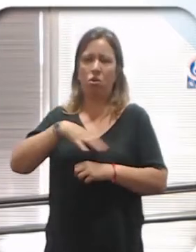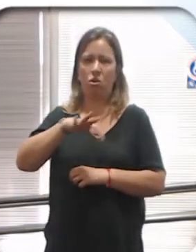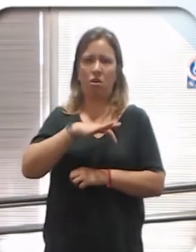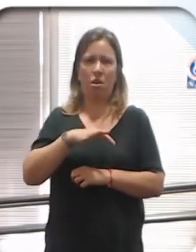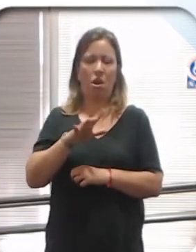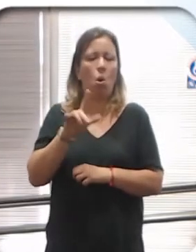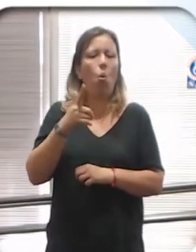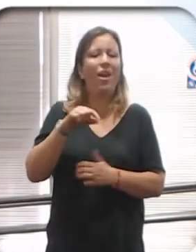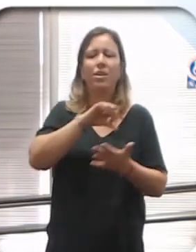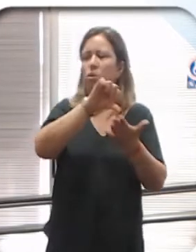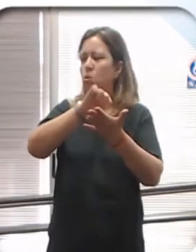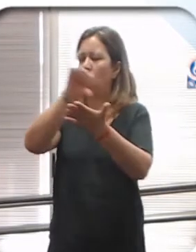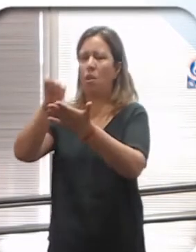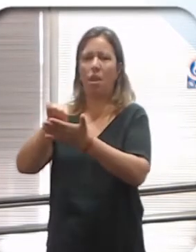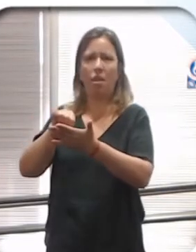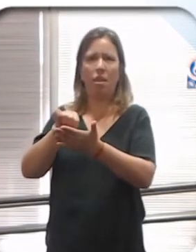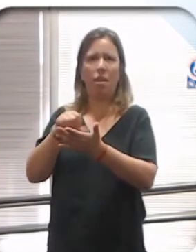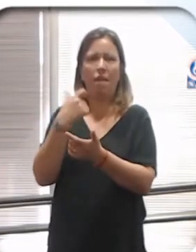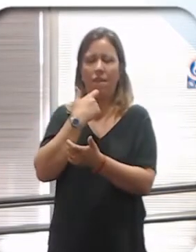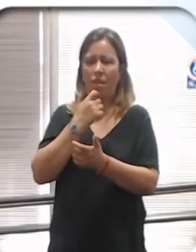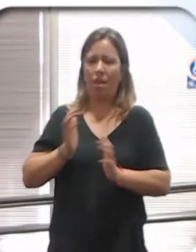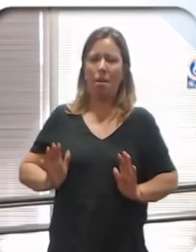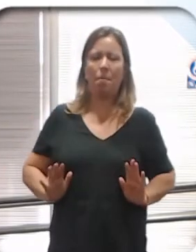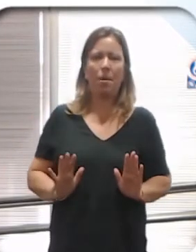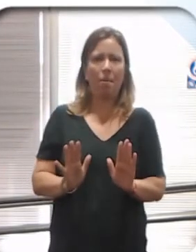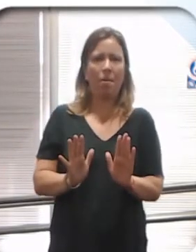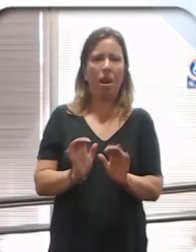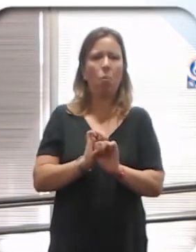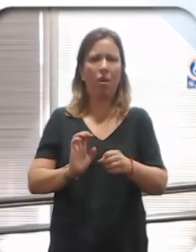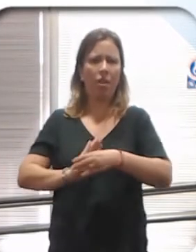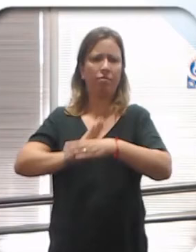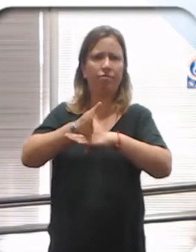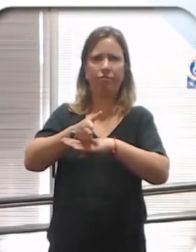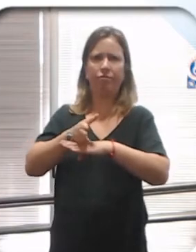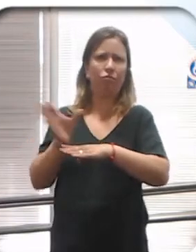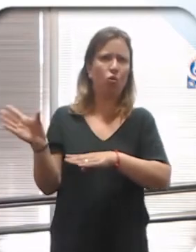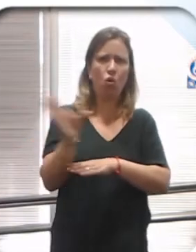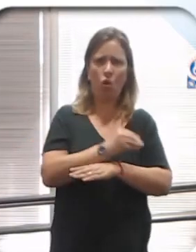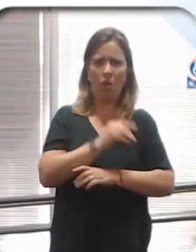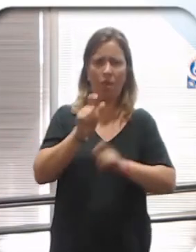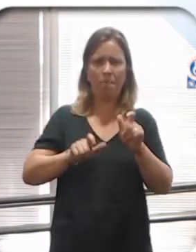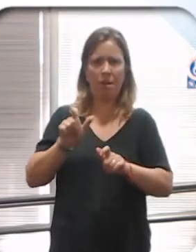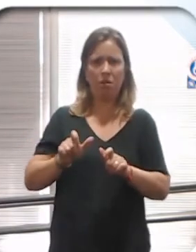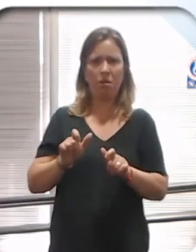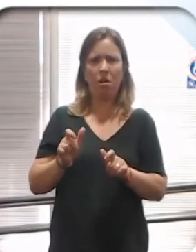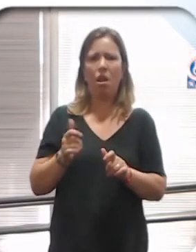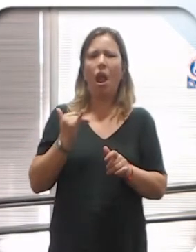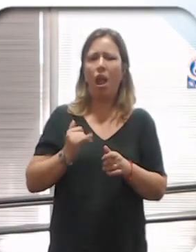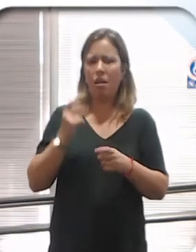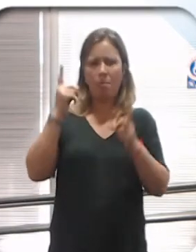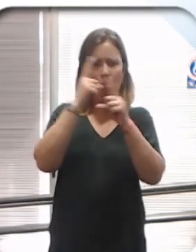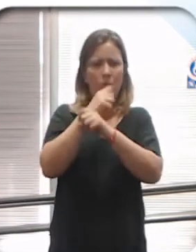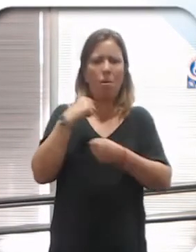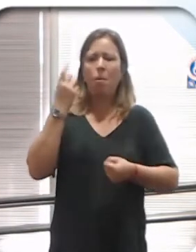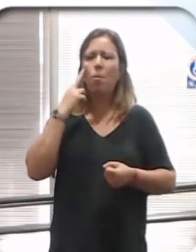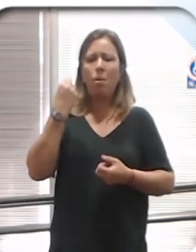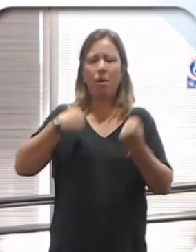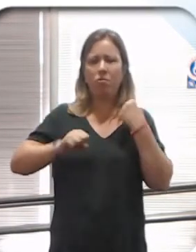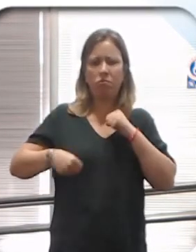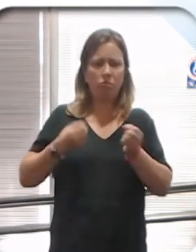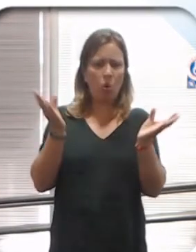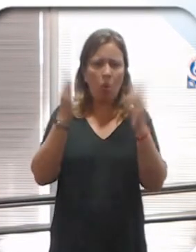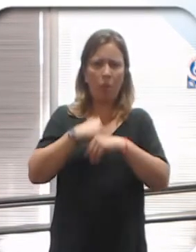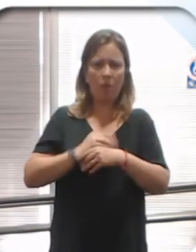tenemos ciudades que sean accesibles a las personas con cierta dificultad motriz.